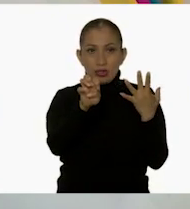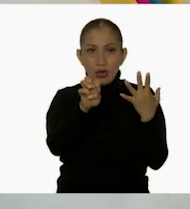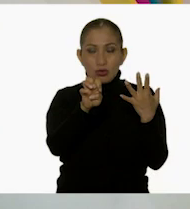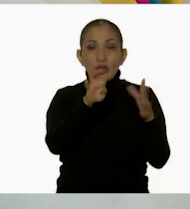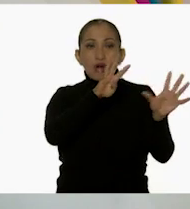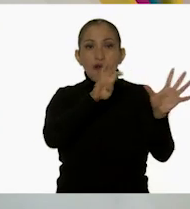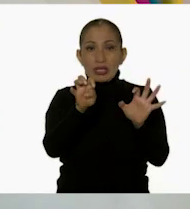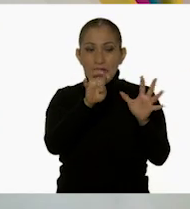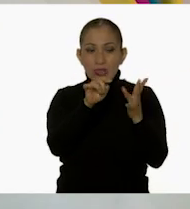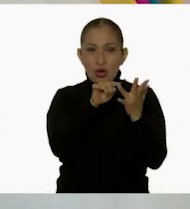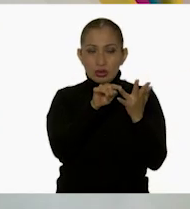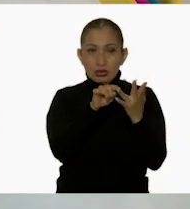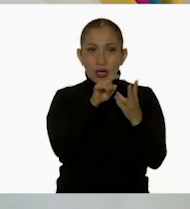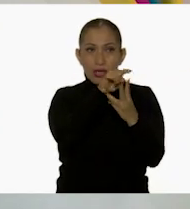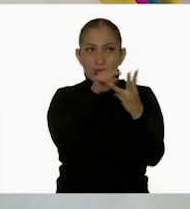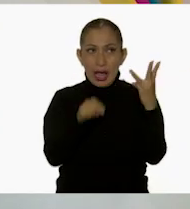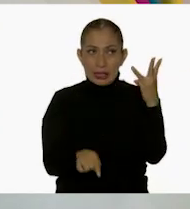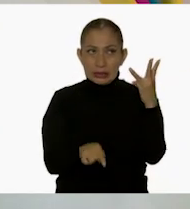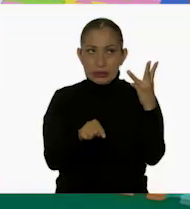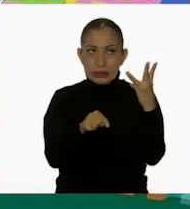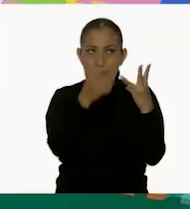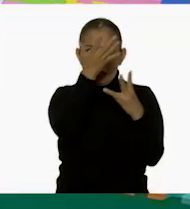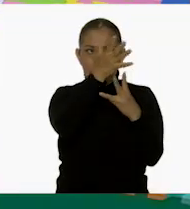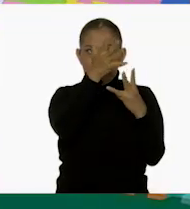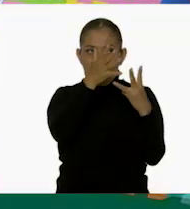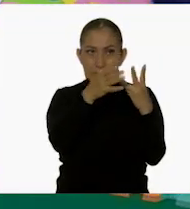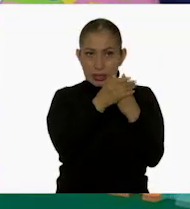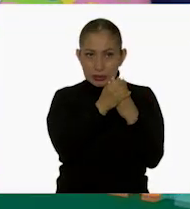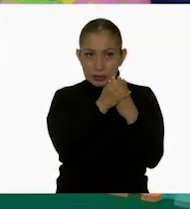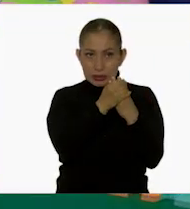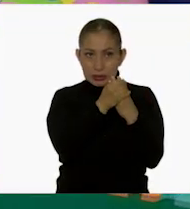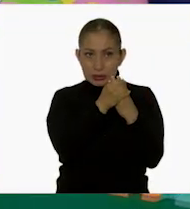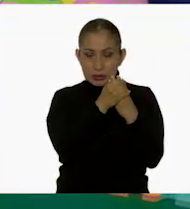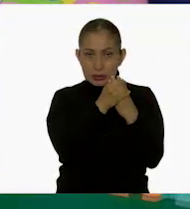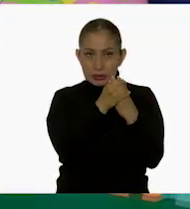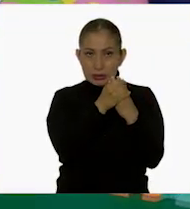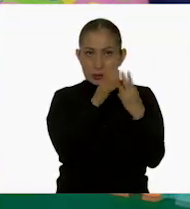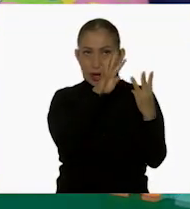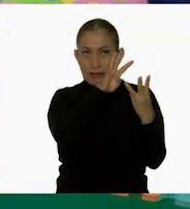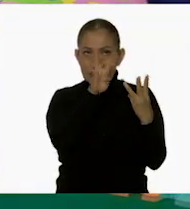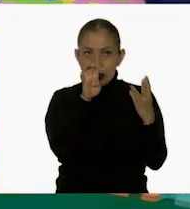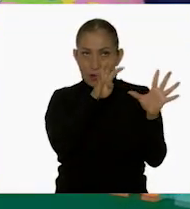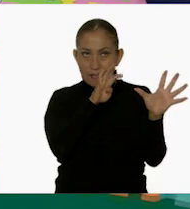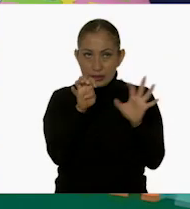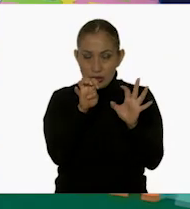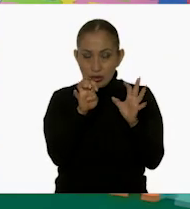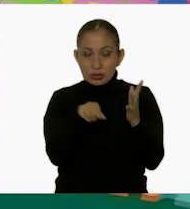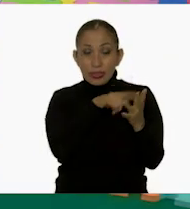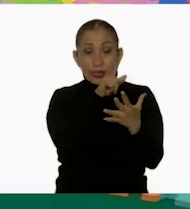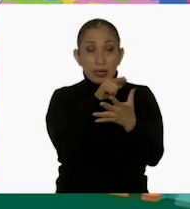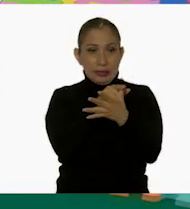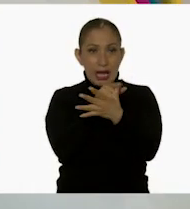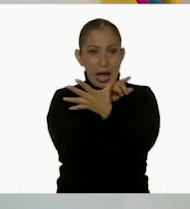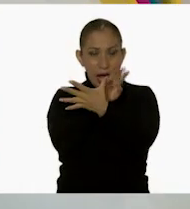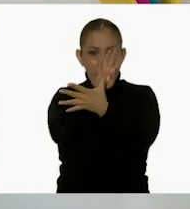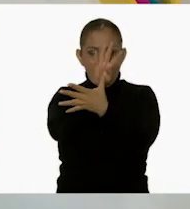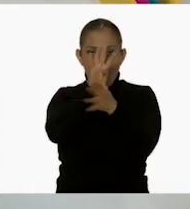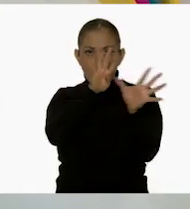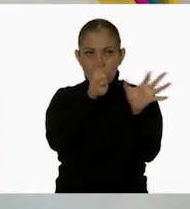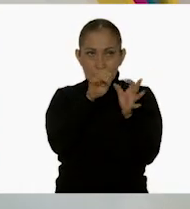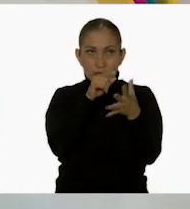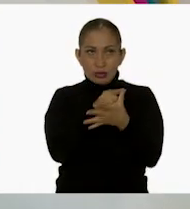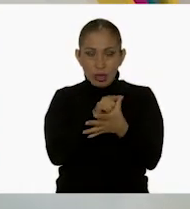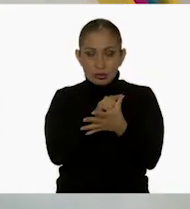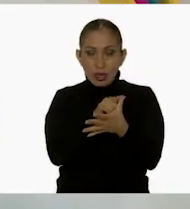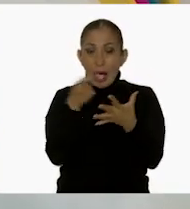Ahí ya son tres decenas. Llegarías hasta acá. Hasta el 900. Y luego del